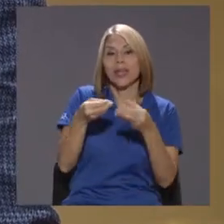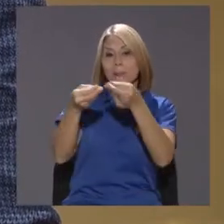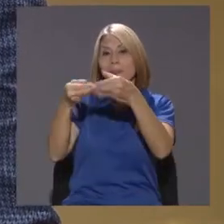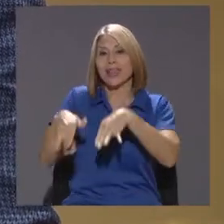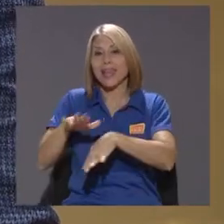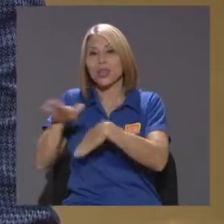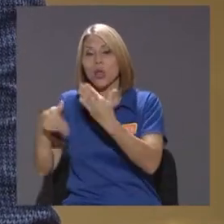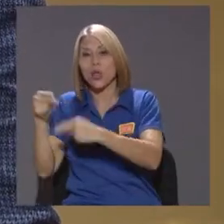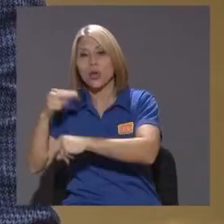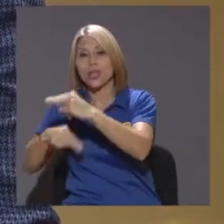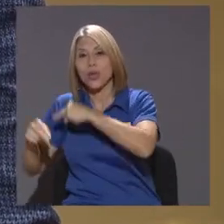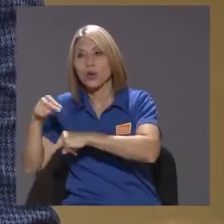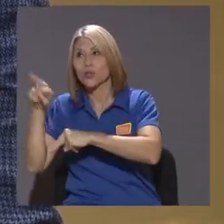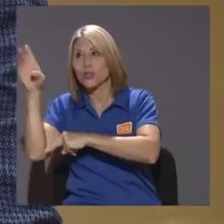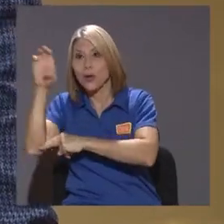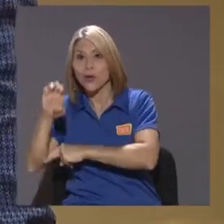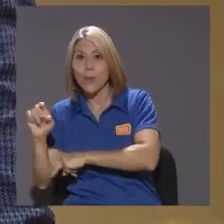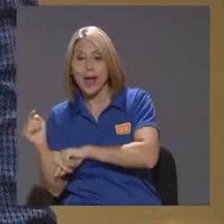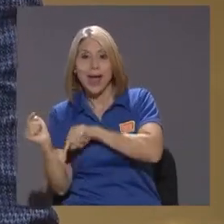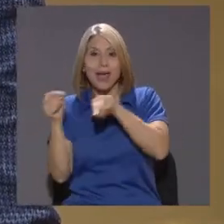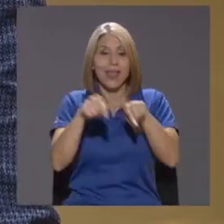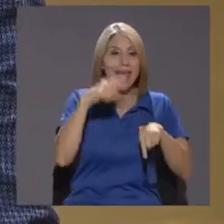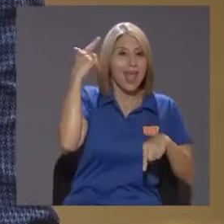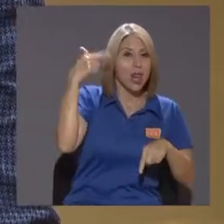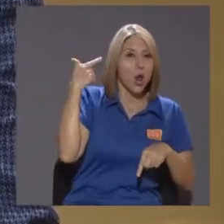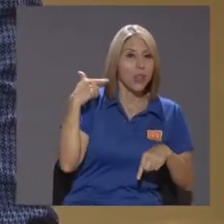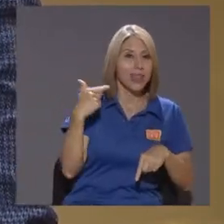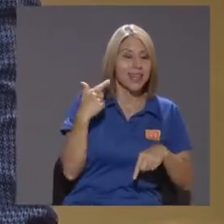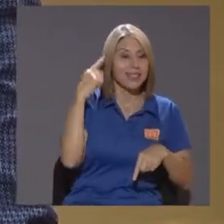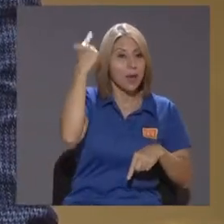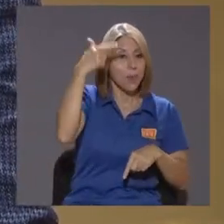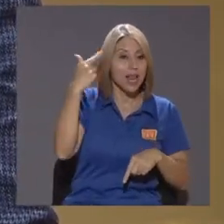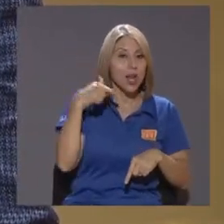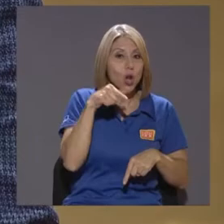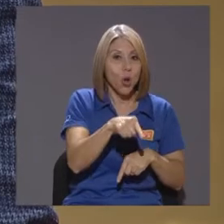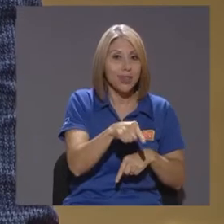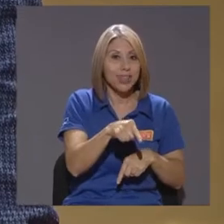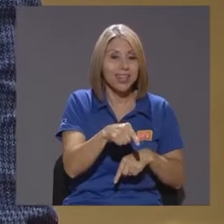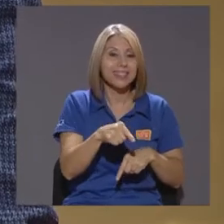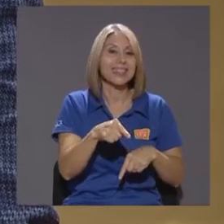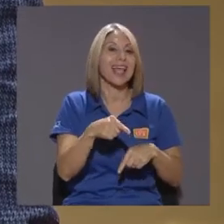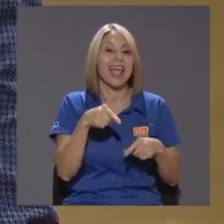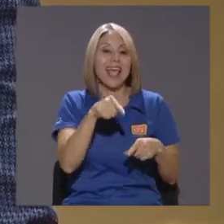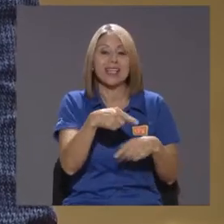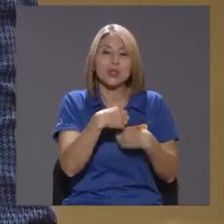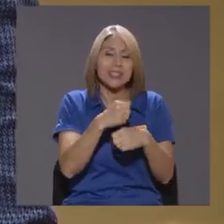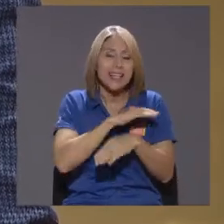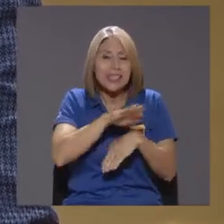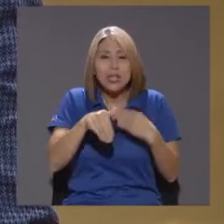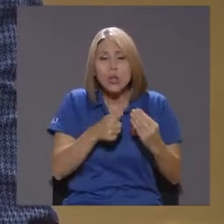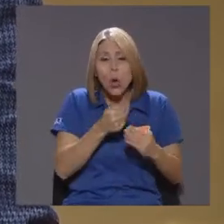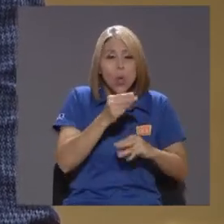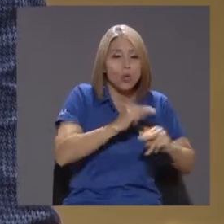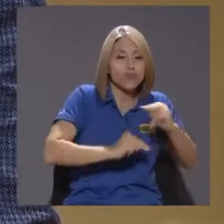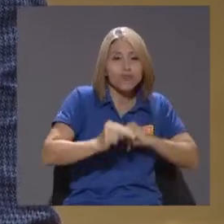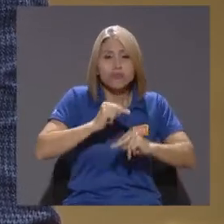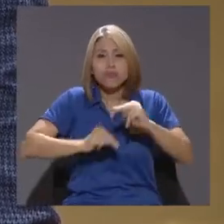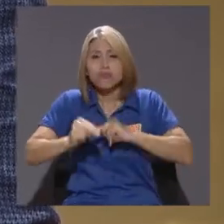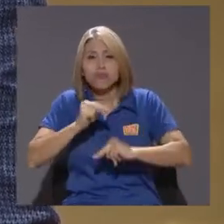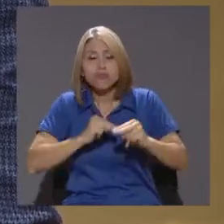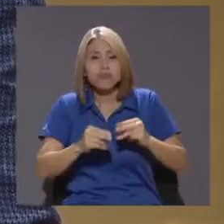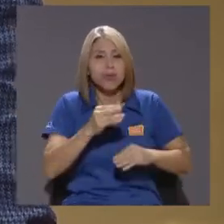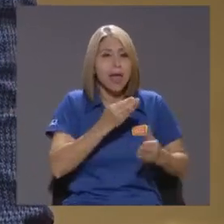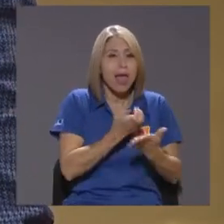Porque Londres Claramente es el centro A la fecha Donde se genera Toda la liquidez A donde los mercados Son más dinámicos Y realmente